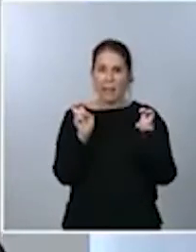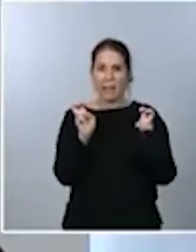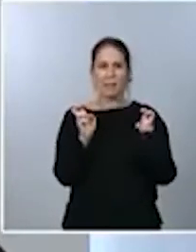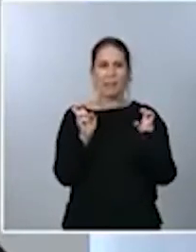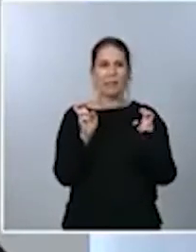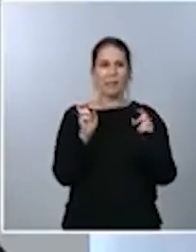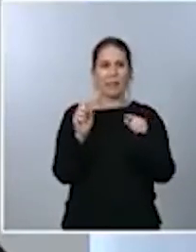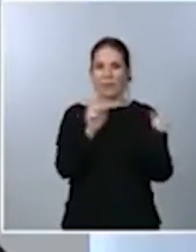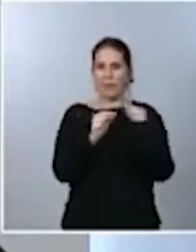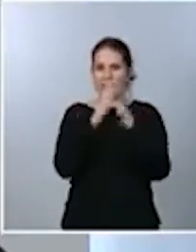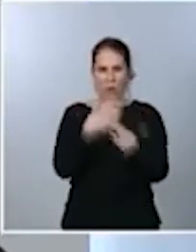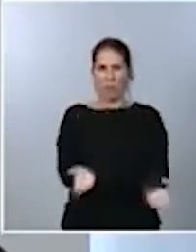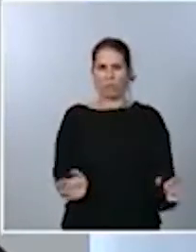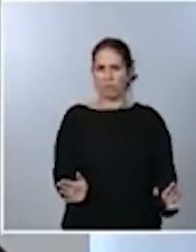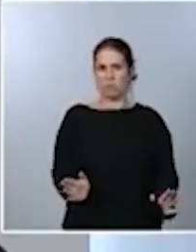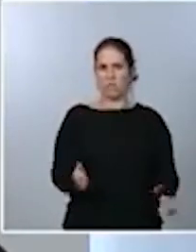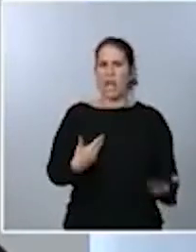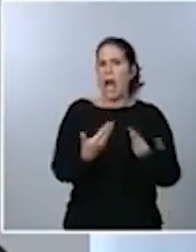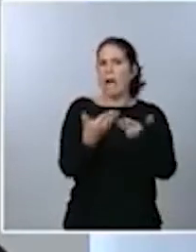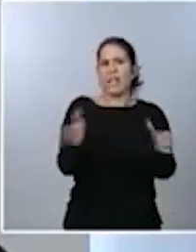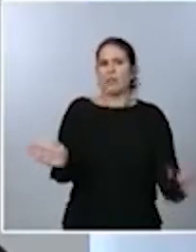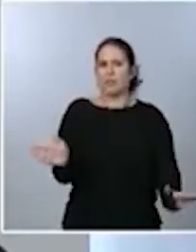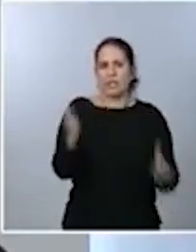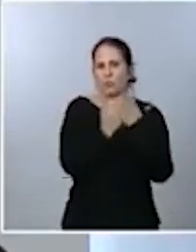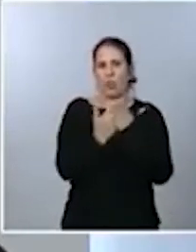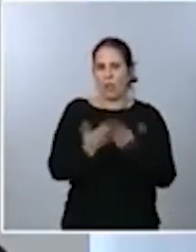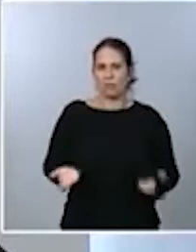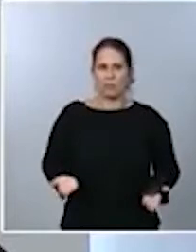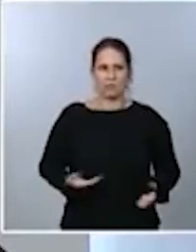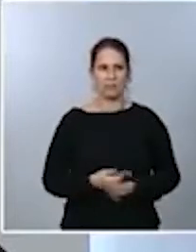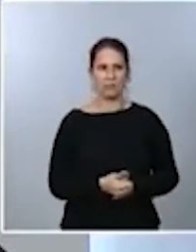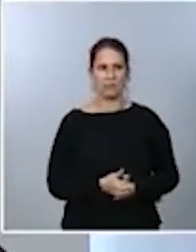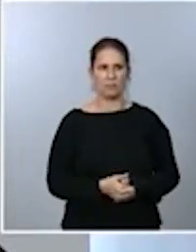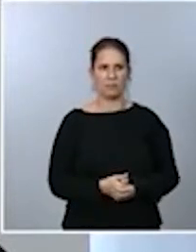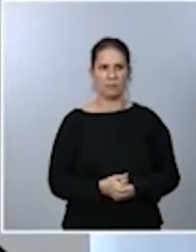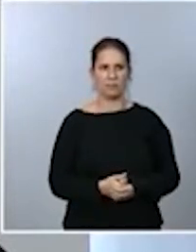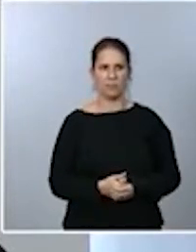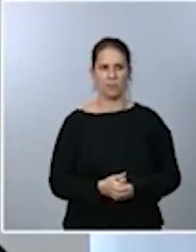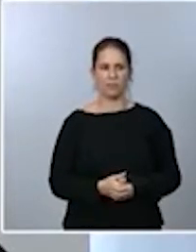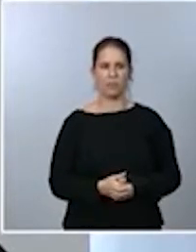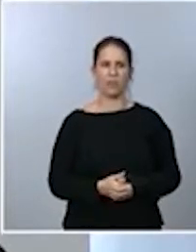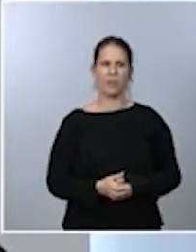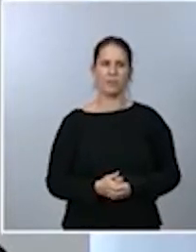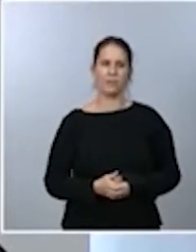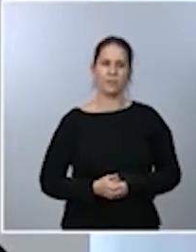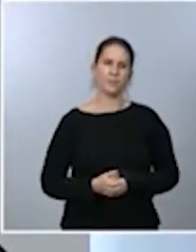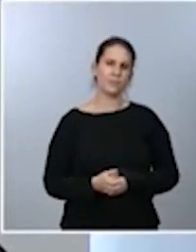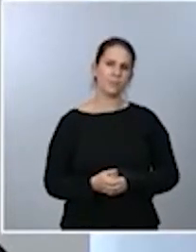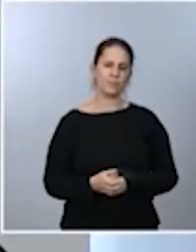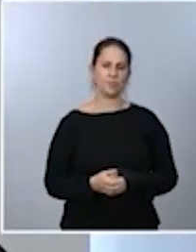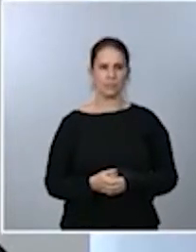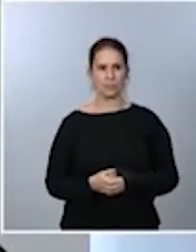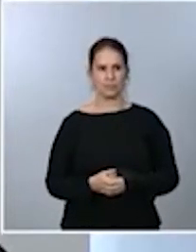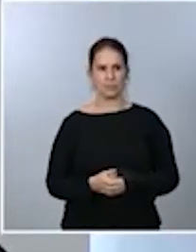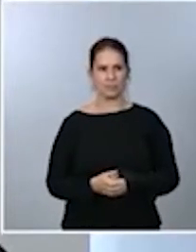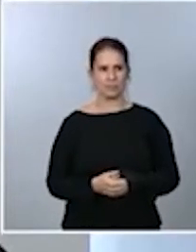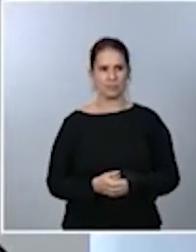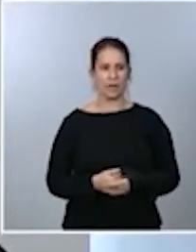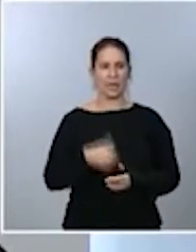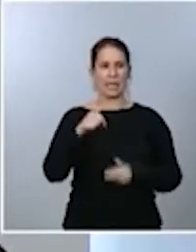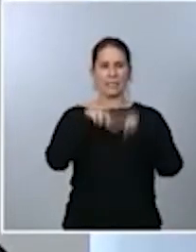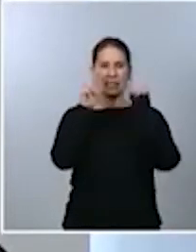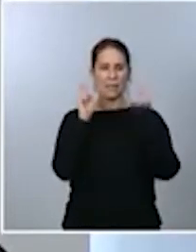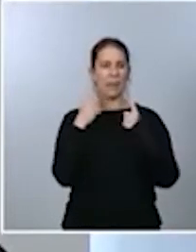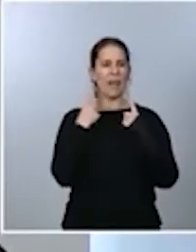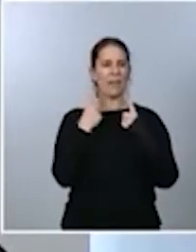y estamos abiertas a estudiarla. Es una cuestión que requeriría, por la información de que disponemos, el